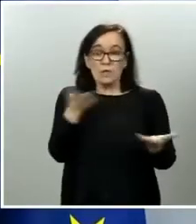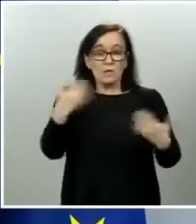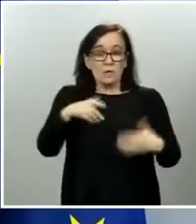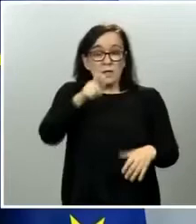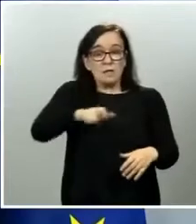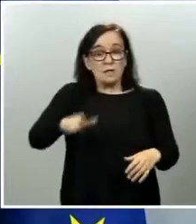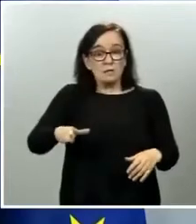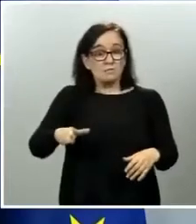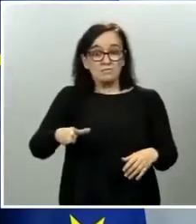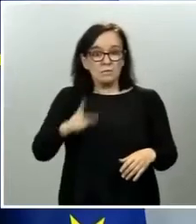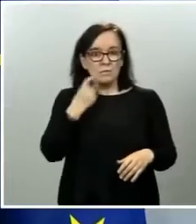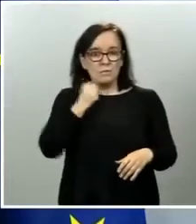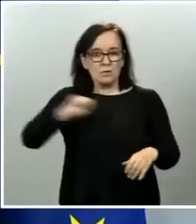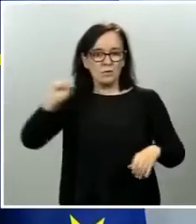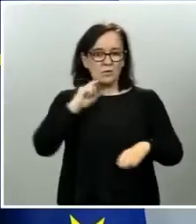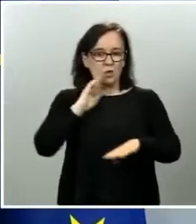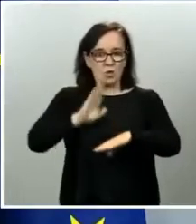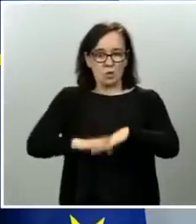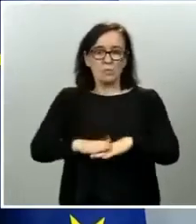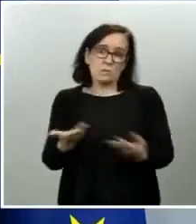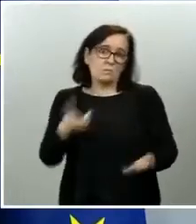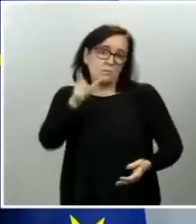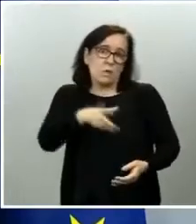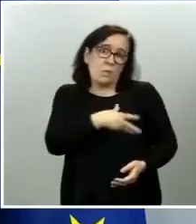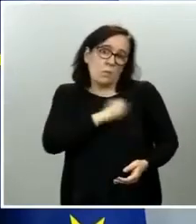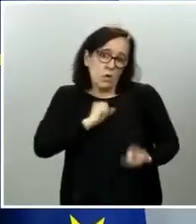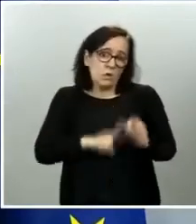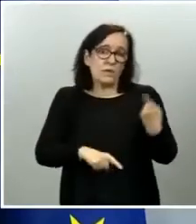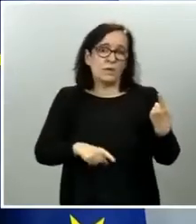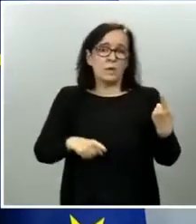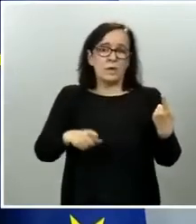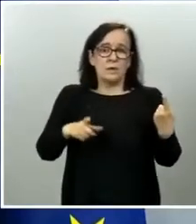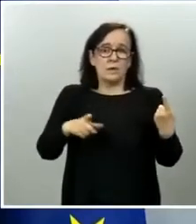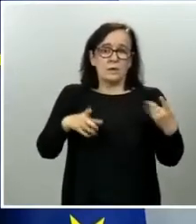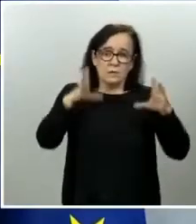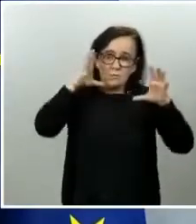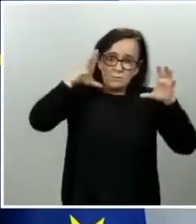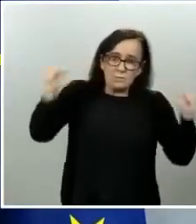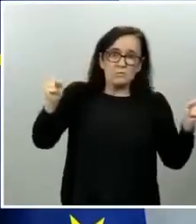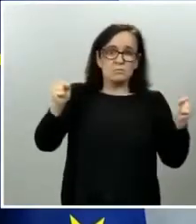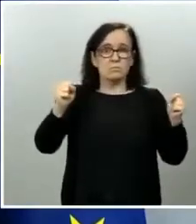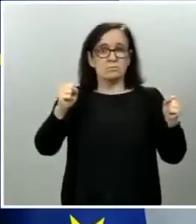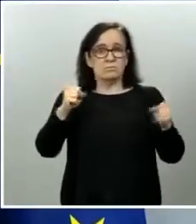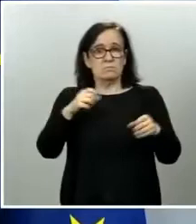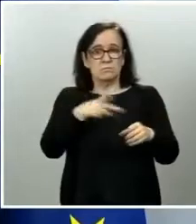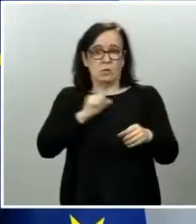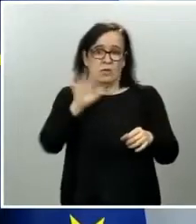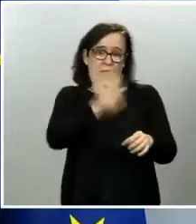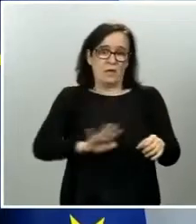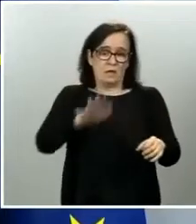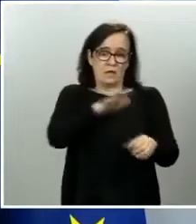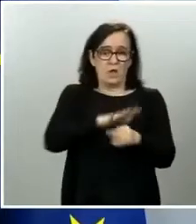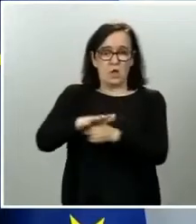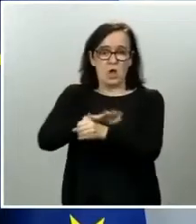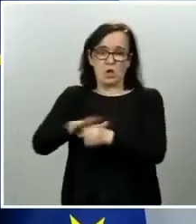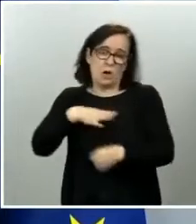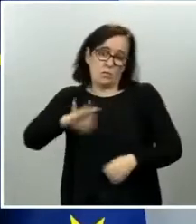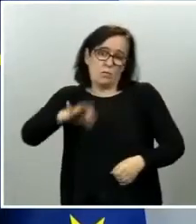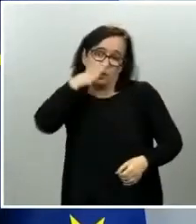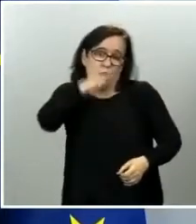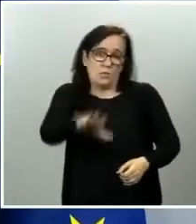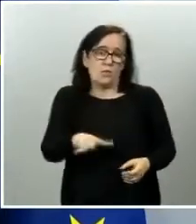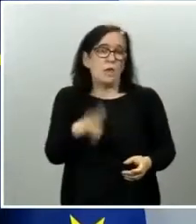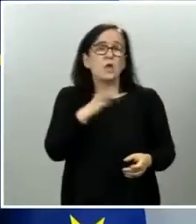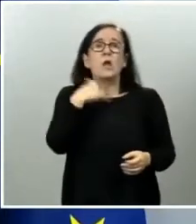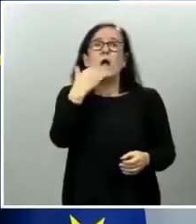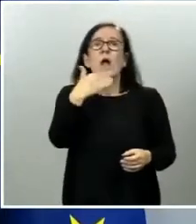insolidaria, pues los agentes de las fuerzas y cuerpos pues tendrán que denunciar esos hechos. No es algo